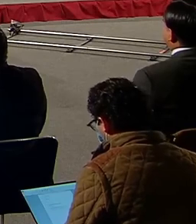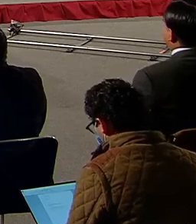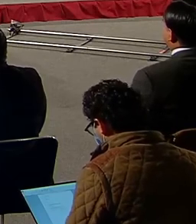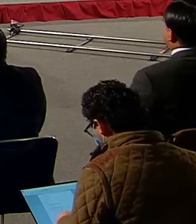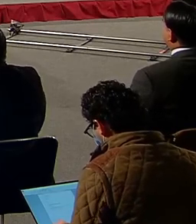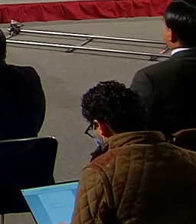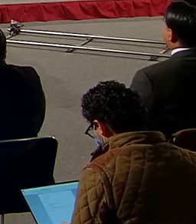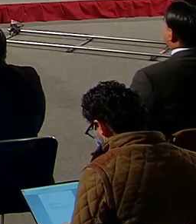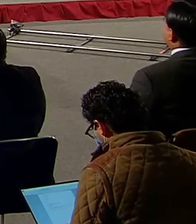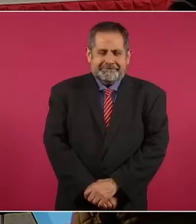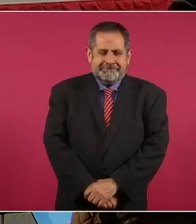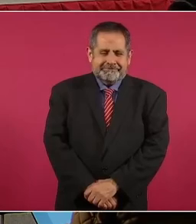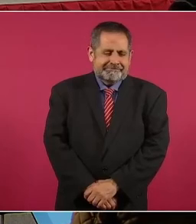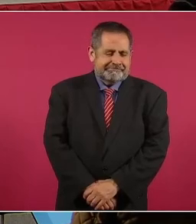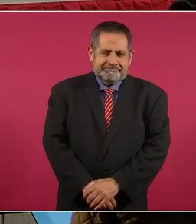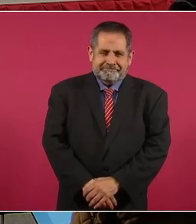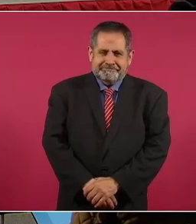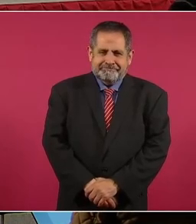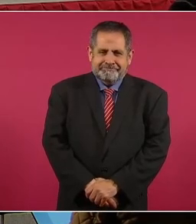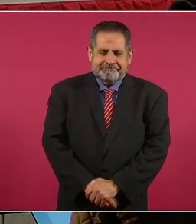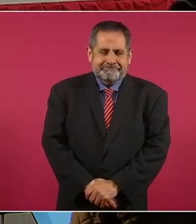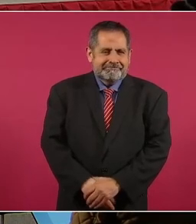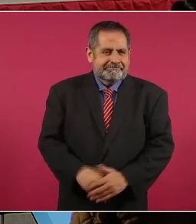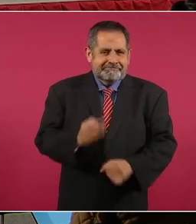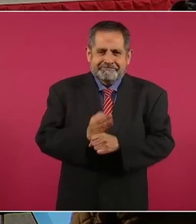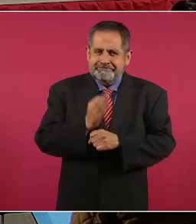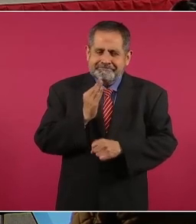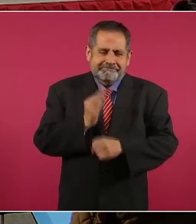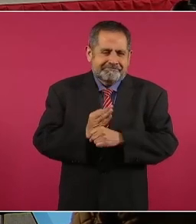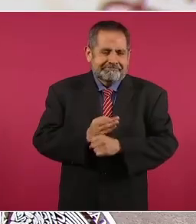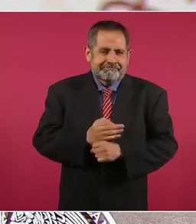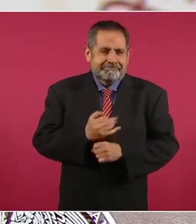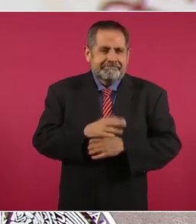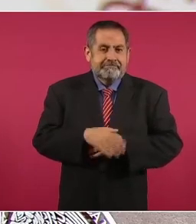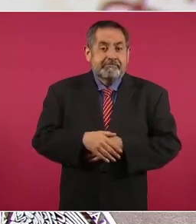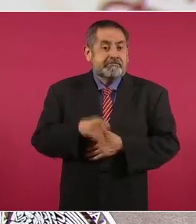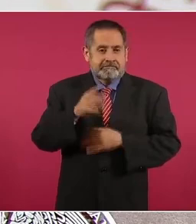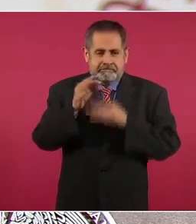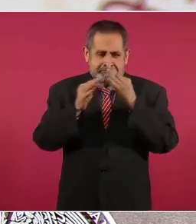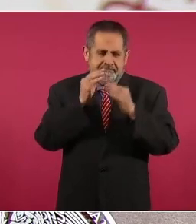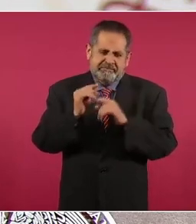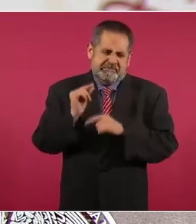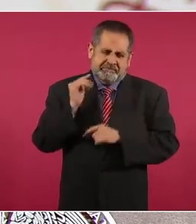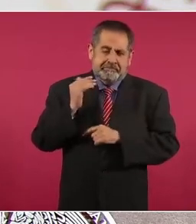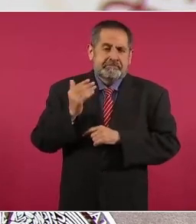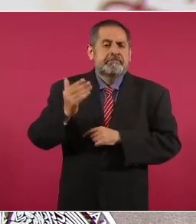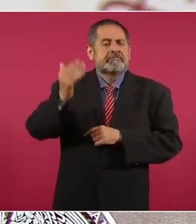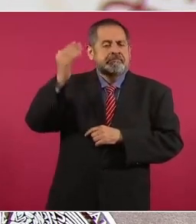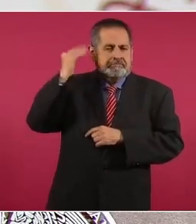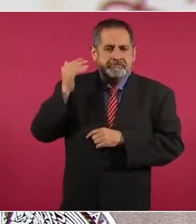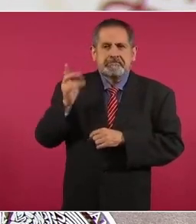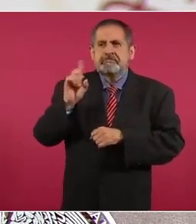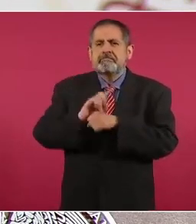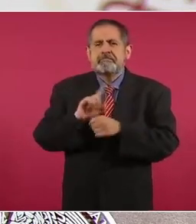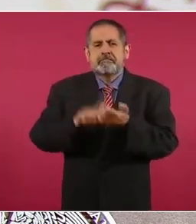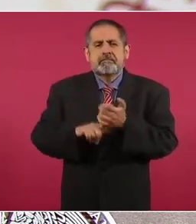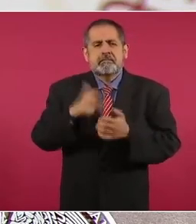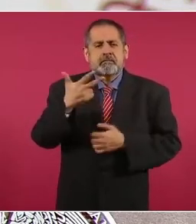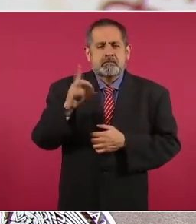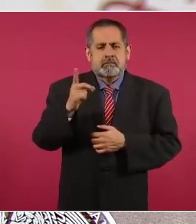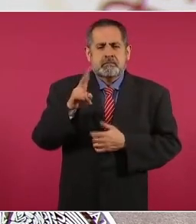Imposible no reírse. Bueno, pero esta noticia no es reciente, como dijimos, la desmentimos el 8 de diciembre de